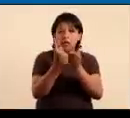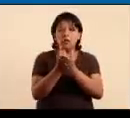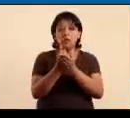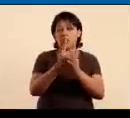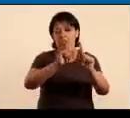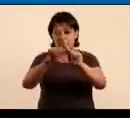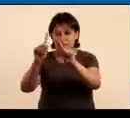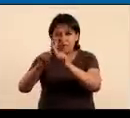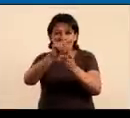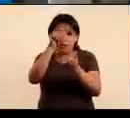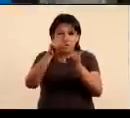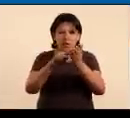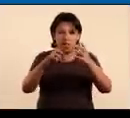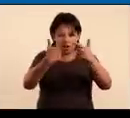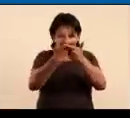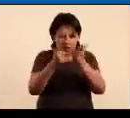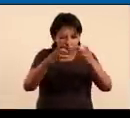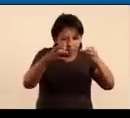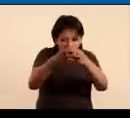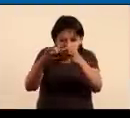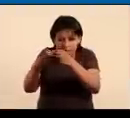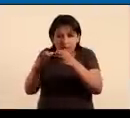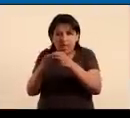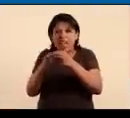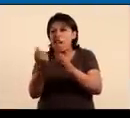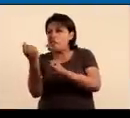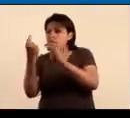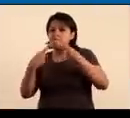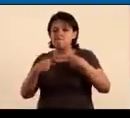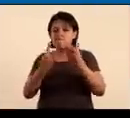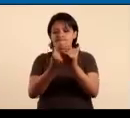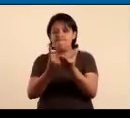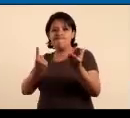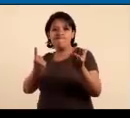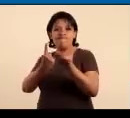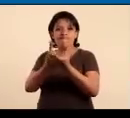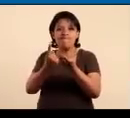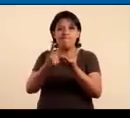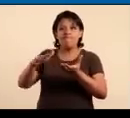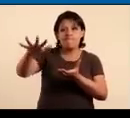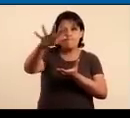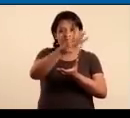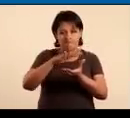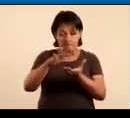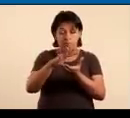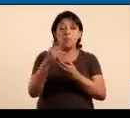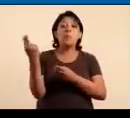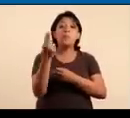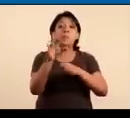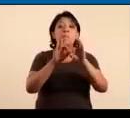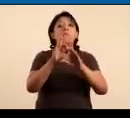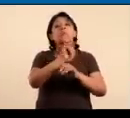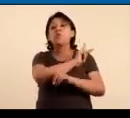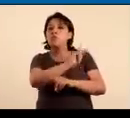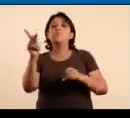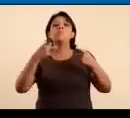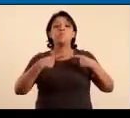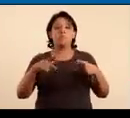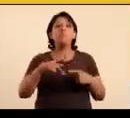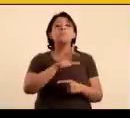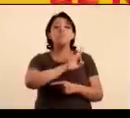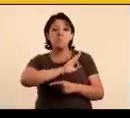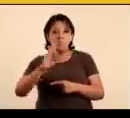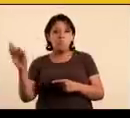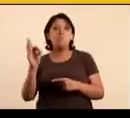organizado socialmente de tal manera que muchas personas quedan fuera de los espacios públicos. Tenemos que trabajar para que todas las personas tengan